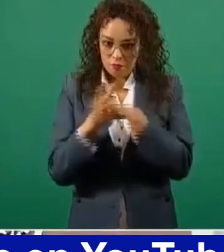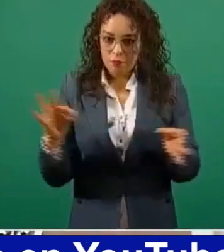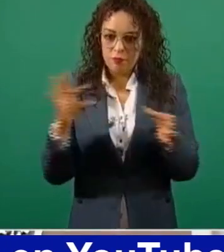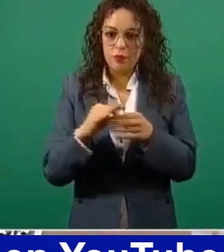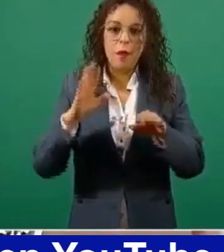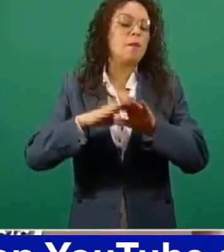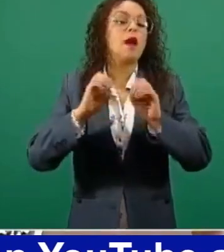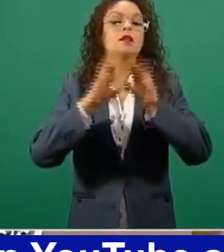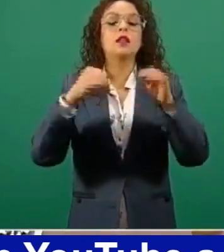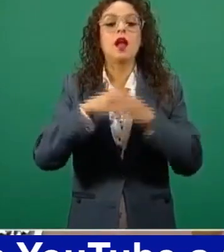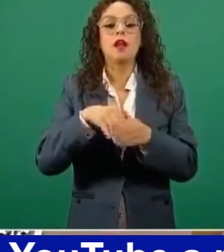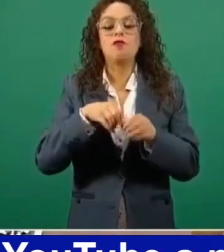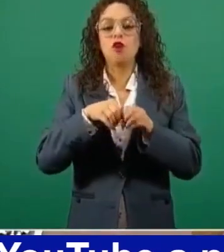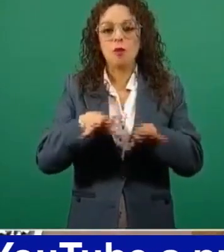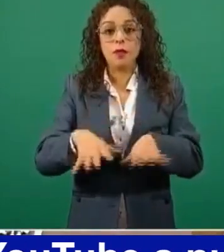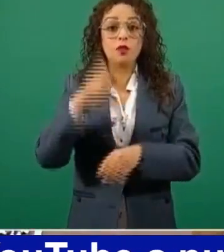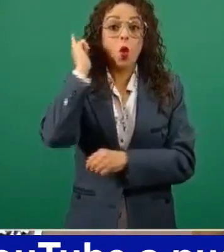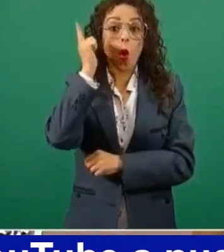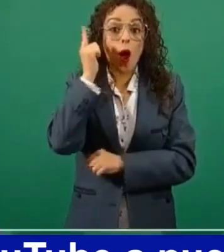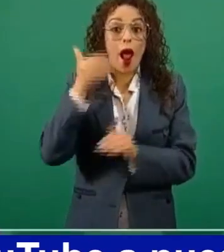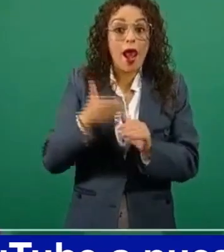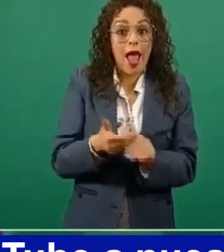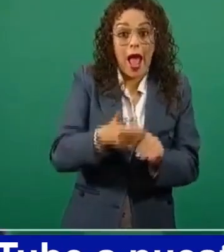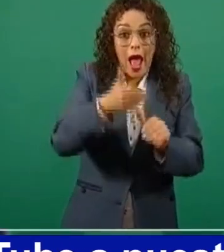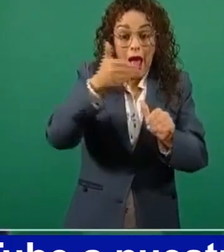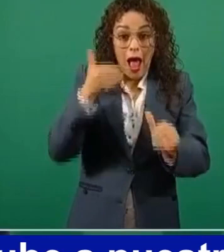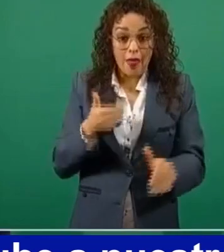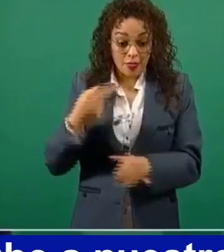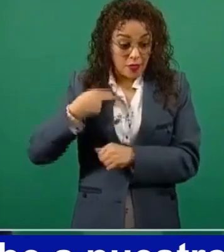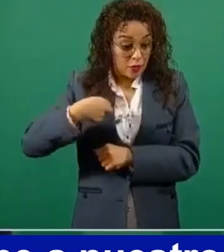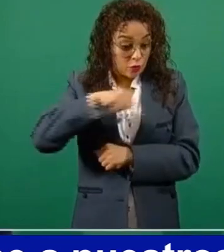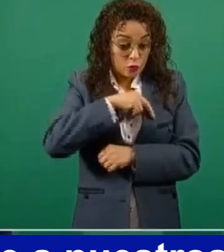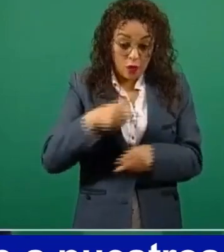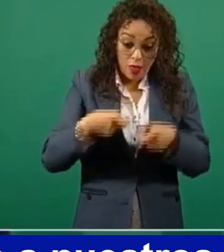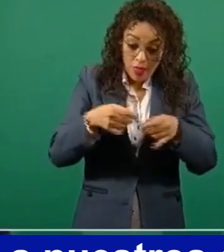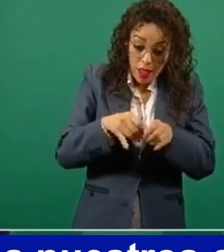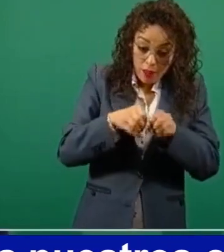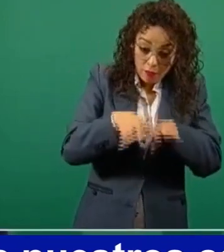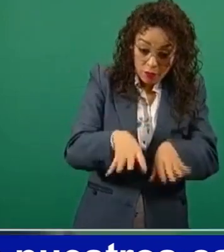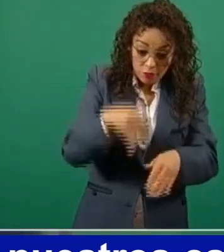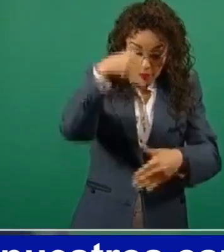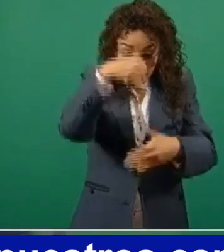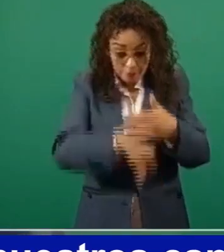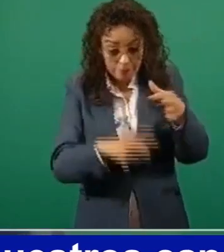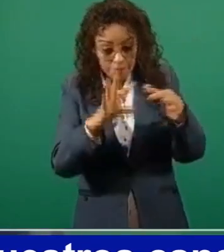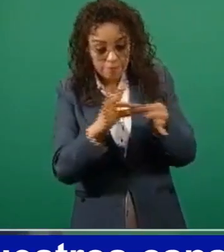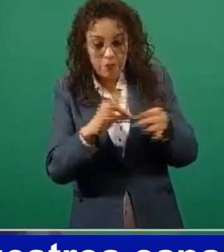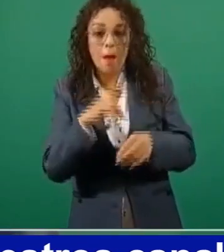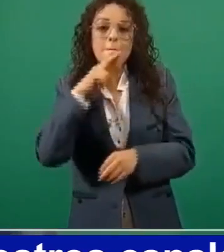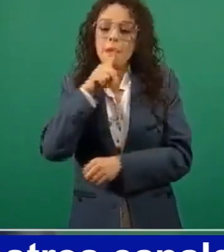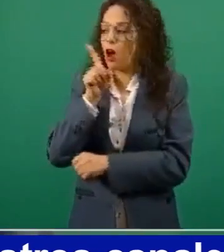de que aclaremos nosotros, aclare la auditoría.